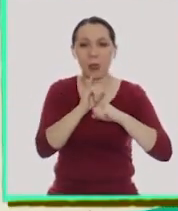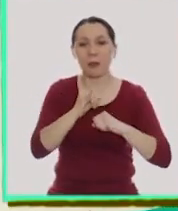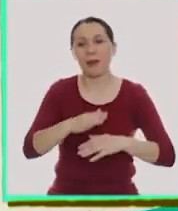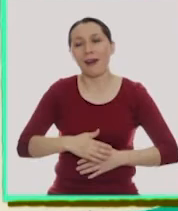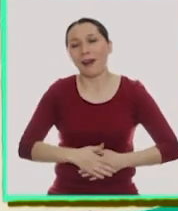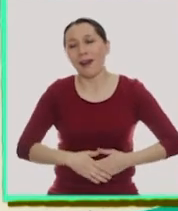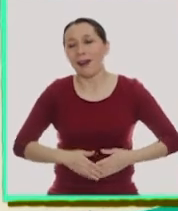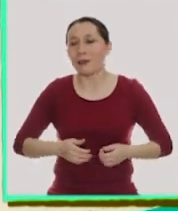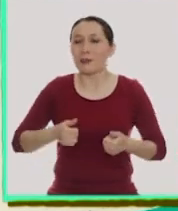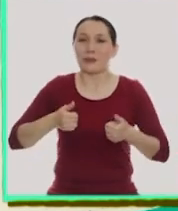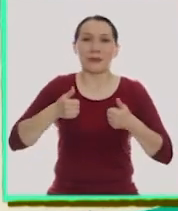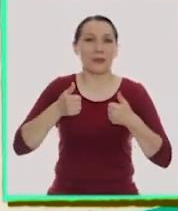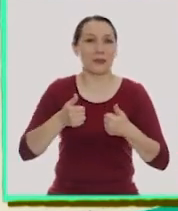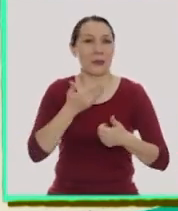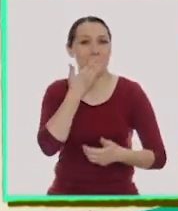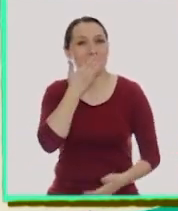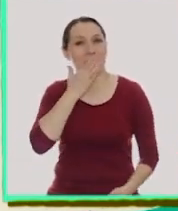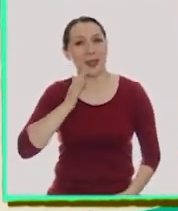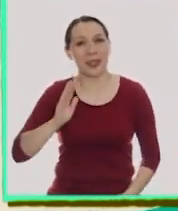sintió mucho mejor.